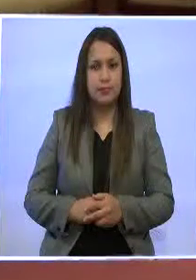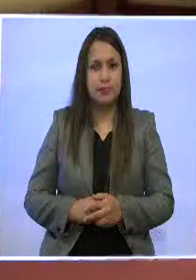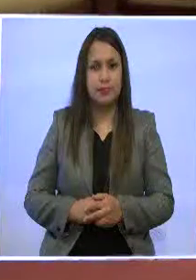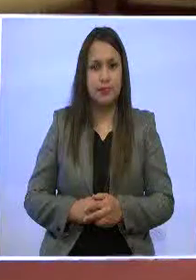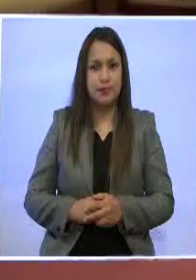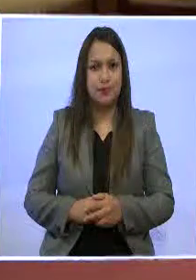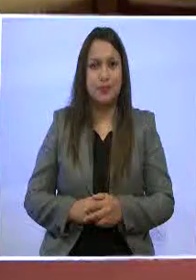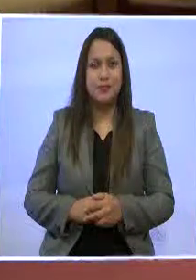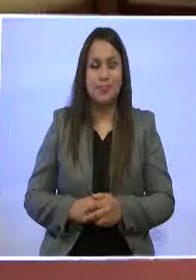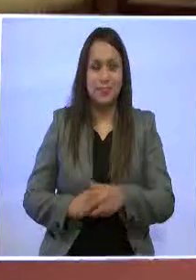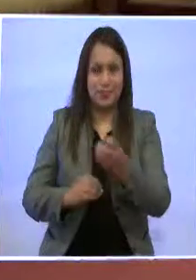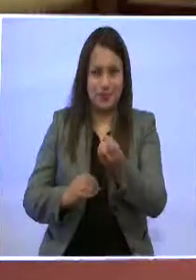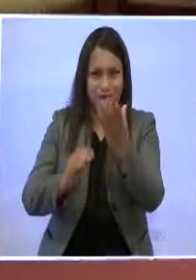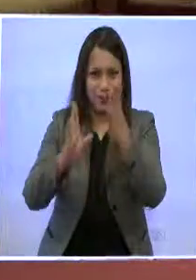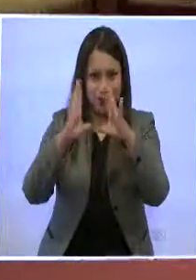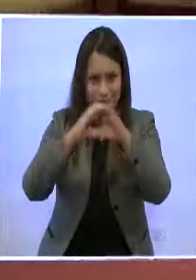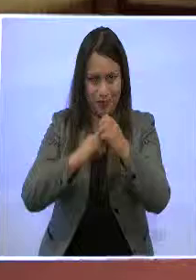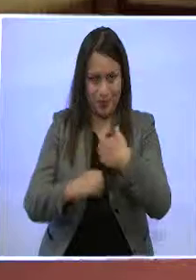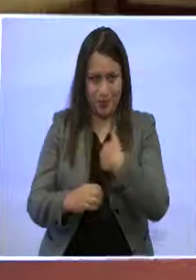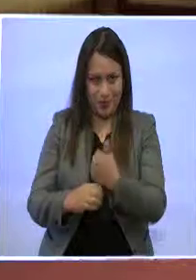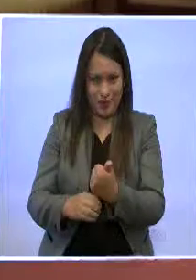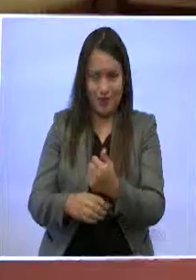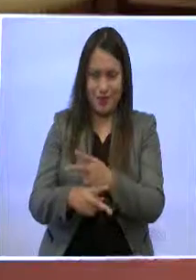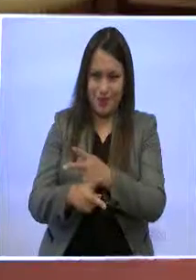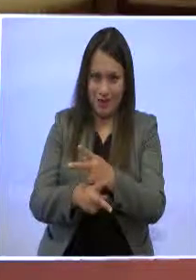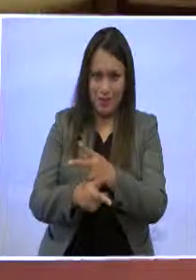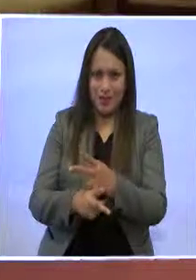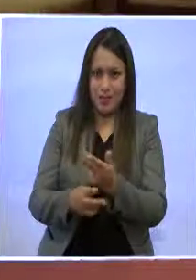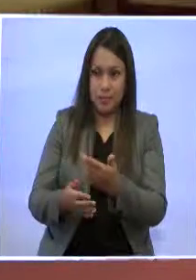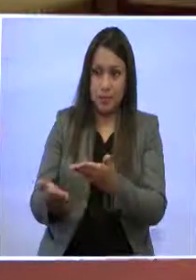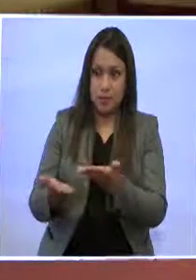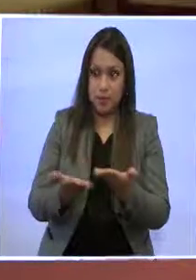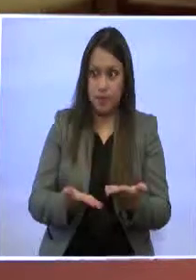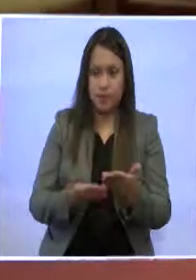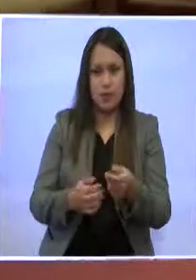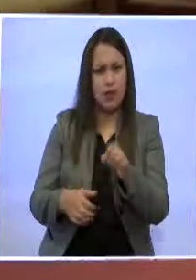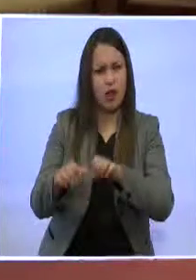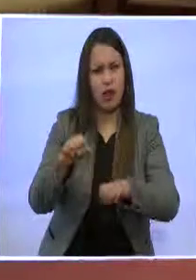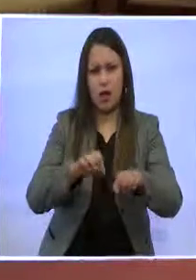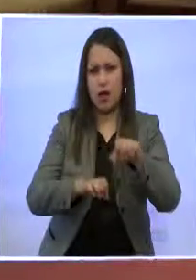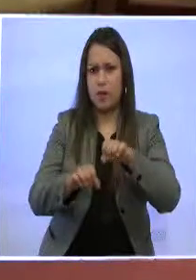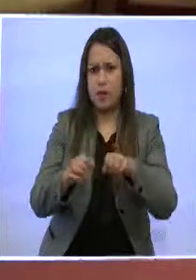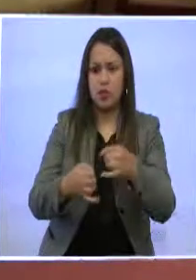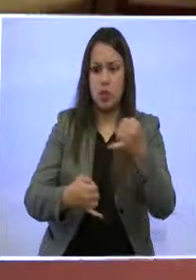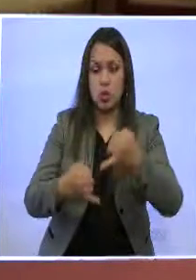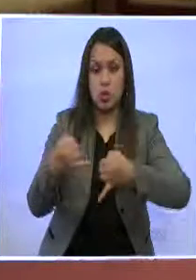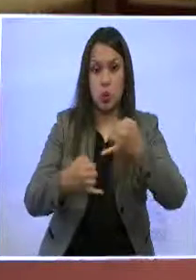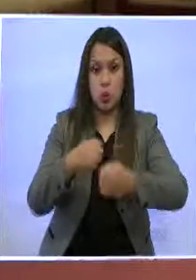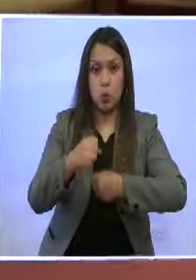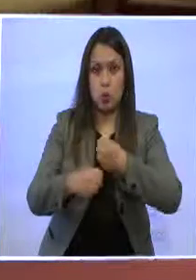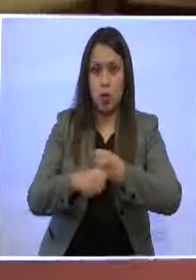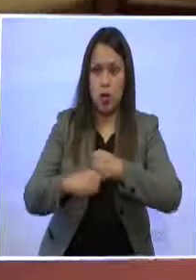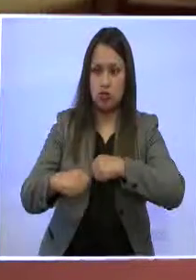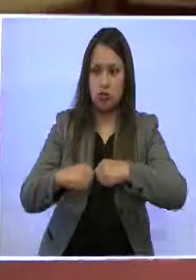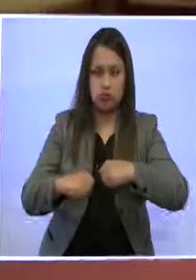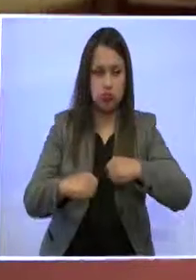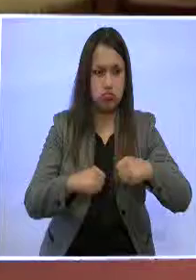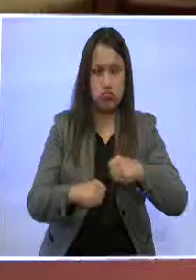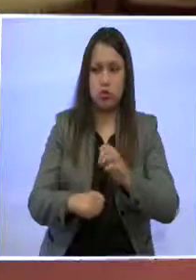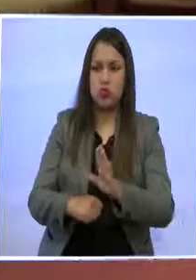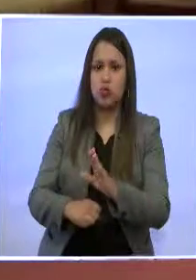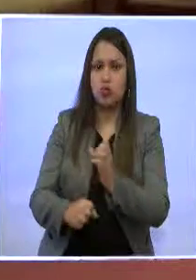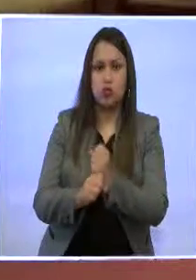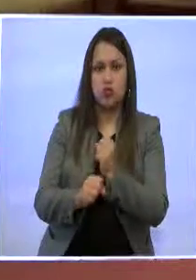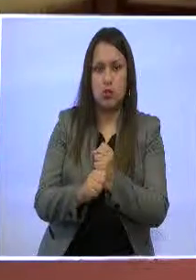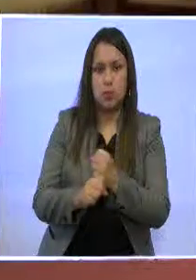Concejal, muy buenas noches, bienvenido a la televisión de la Asamblea Nacional. ¿Cómo evaluamos este último año de gestión como concejal precisamente